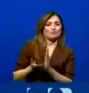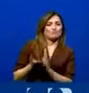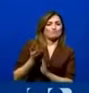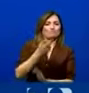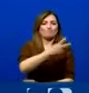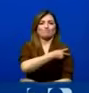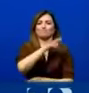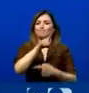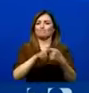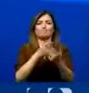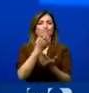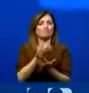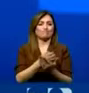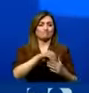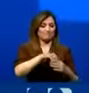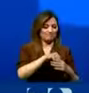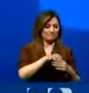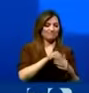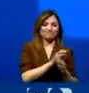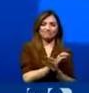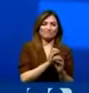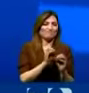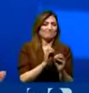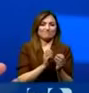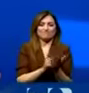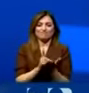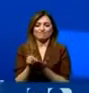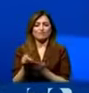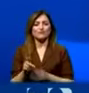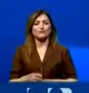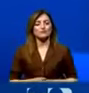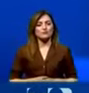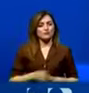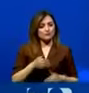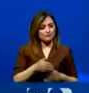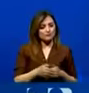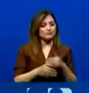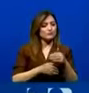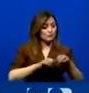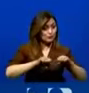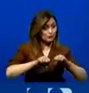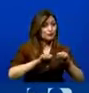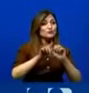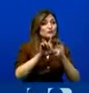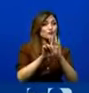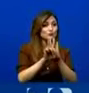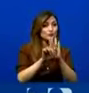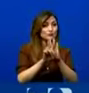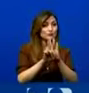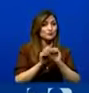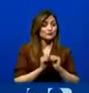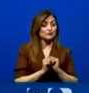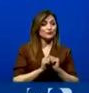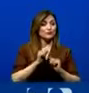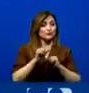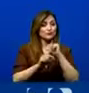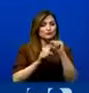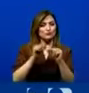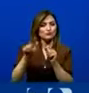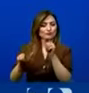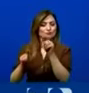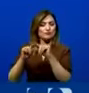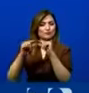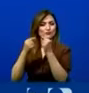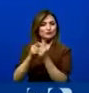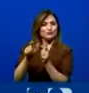economía y a las arcas fiscales en este momento. Durante el proceso de tramitación de la ley se fueron acercando posiciones y como